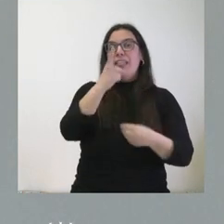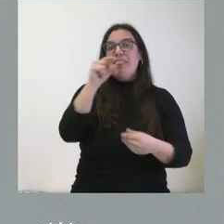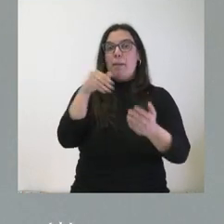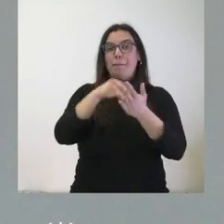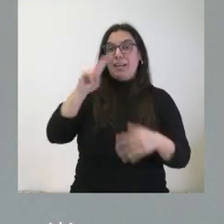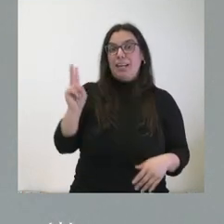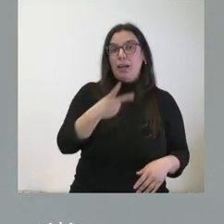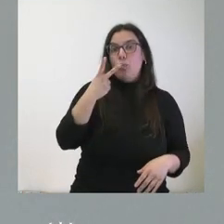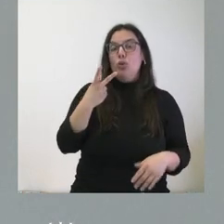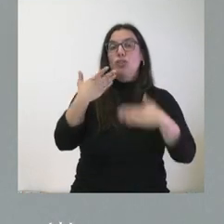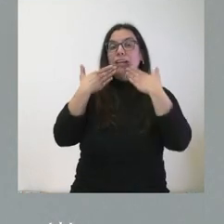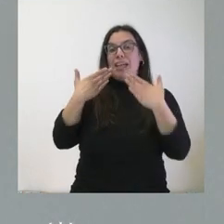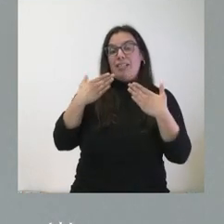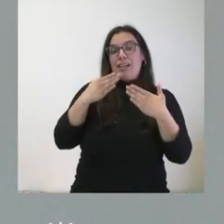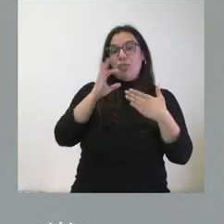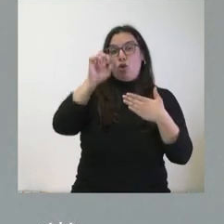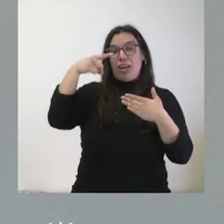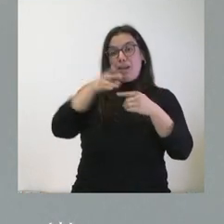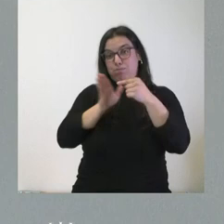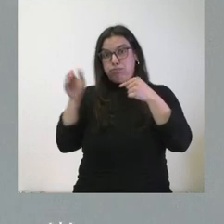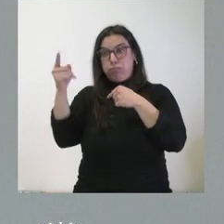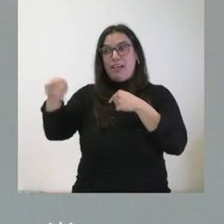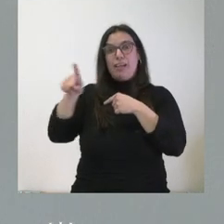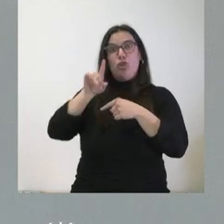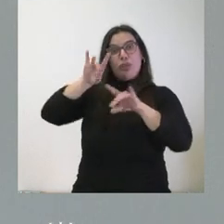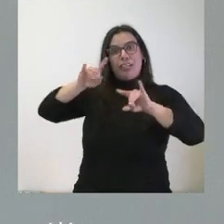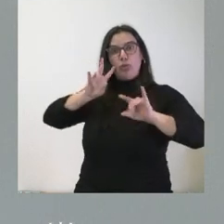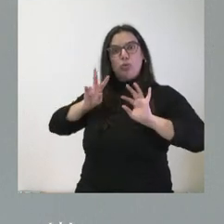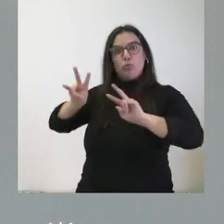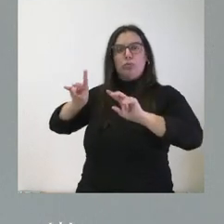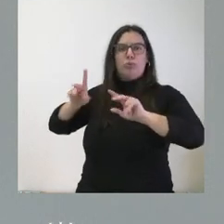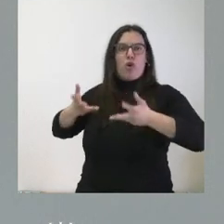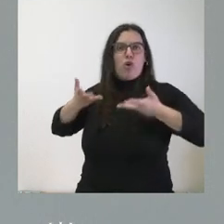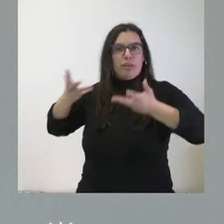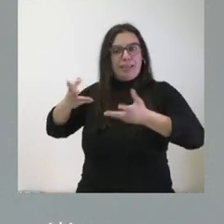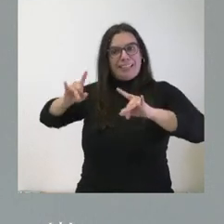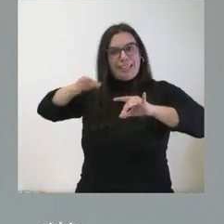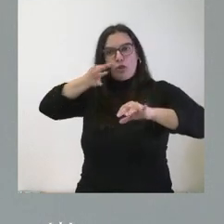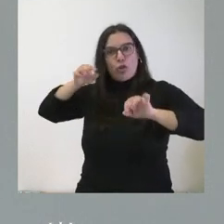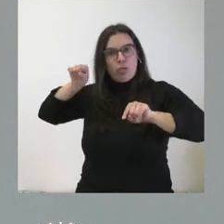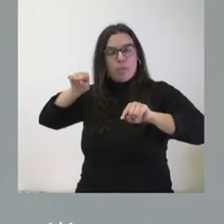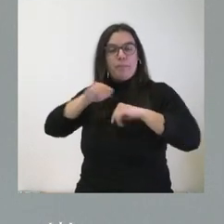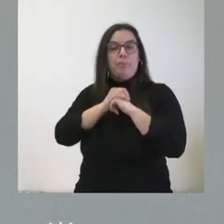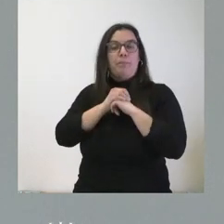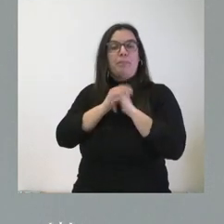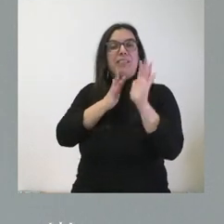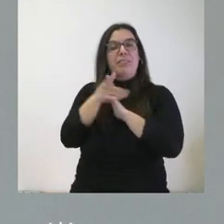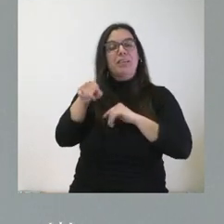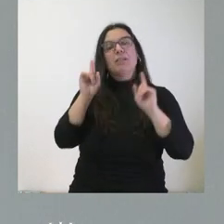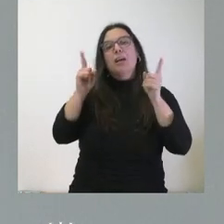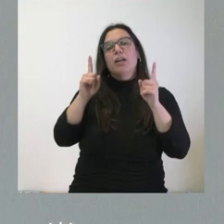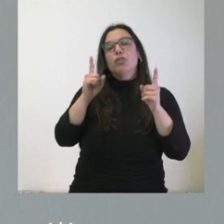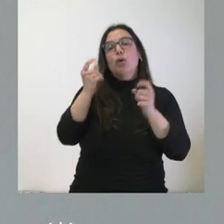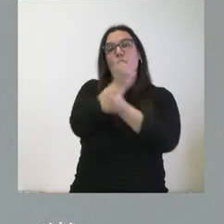euros a través de las organizaciones no gubernamentales que actúan en este caso prestando asistencia en el territorio. Se trata en este caso de una